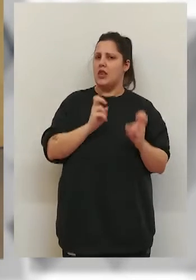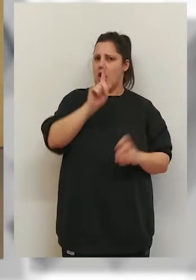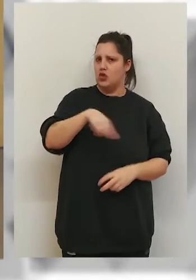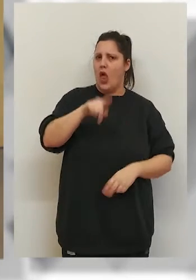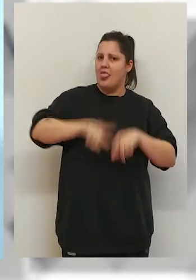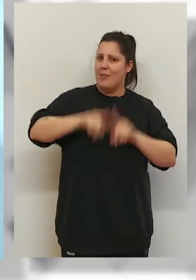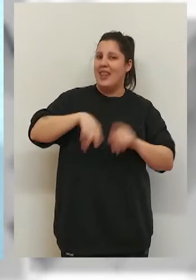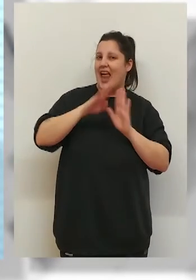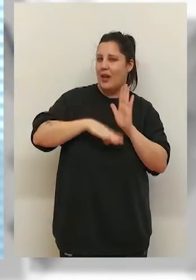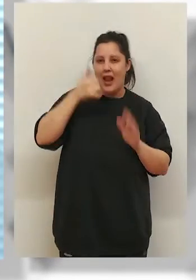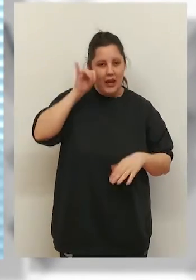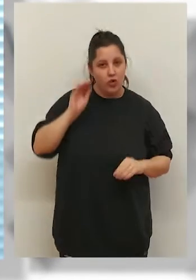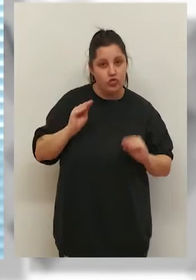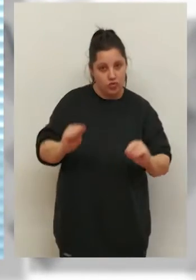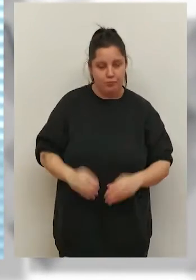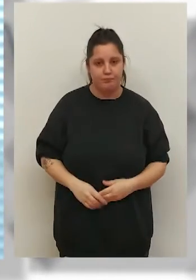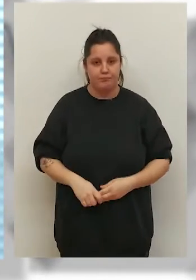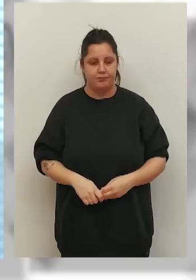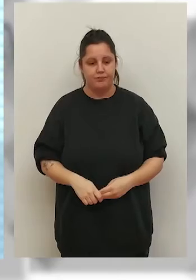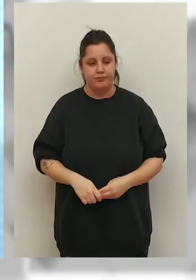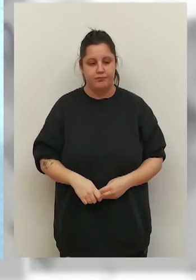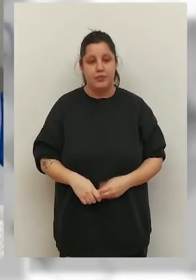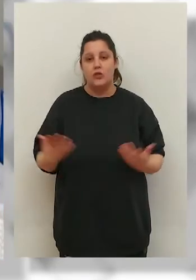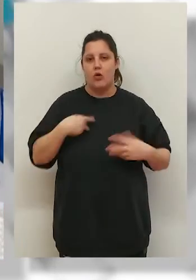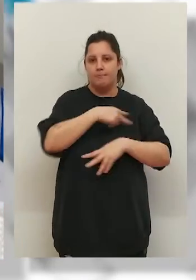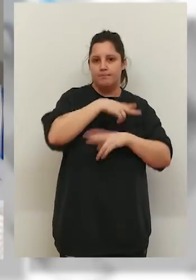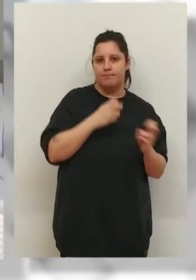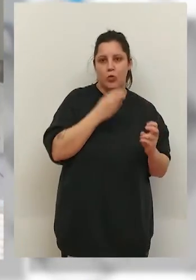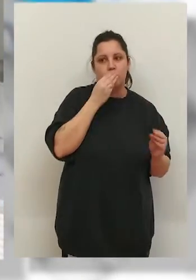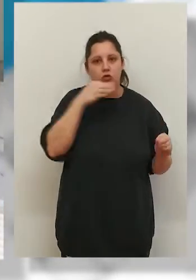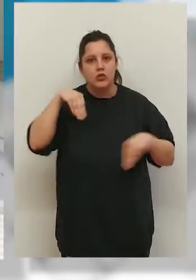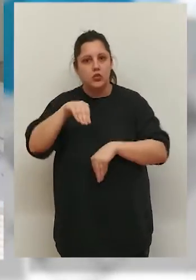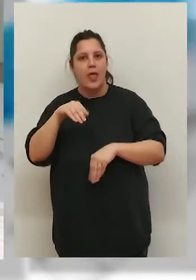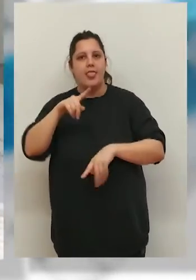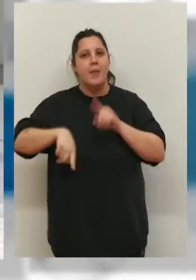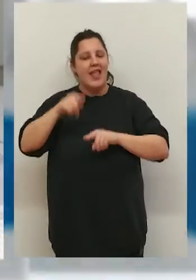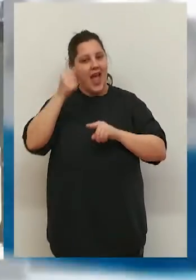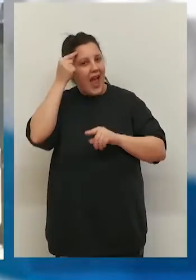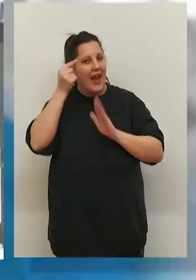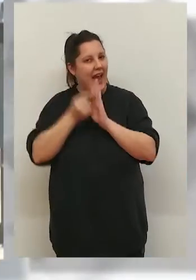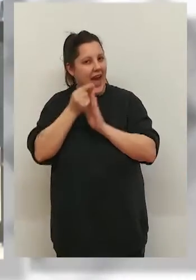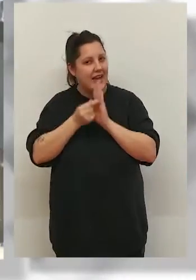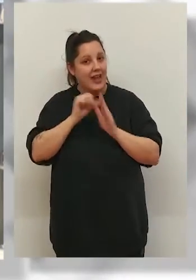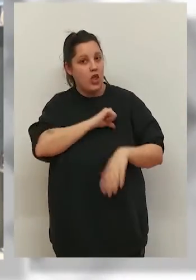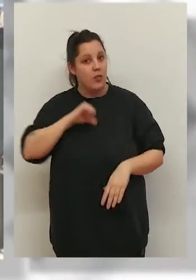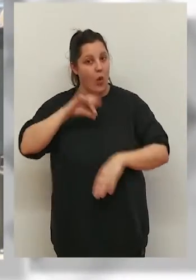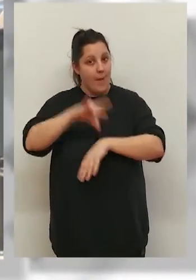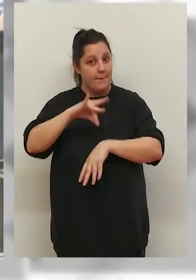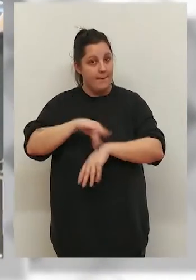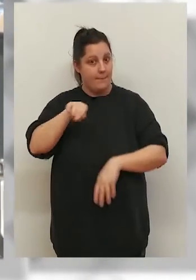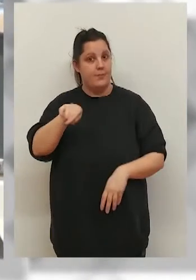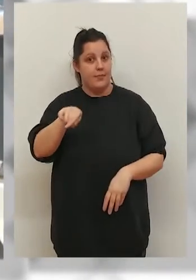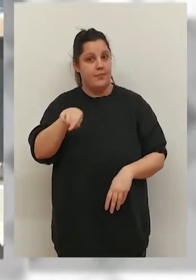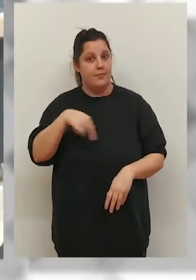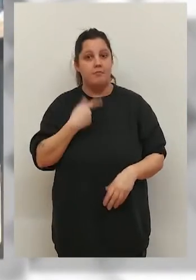las cuarentenas a los pacientes según su nivel de riesgo. Se sustituyen las cuarentenas por criterios sanitarios